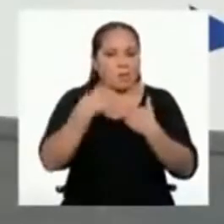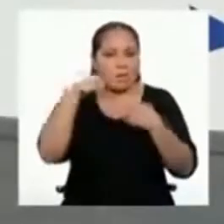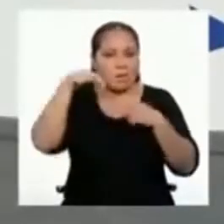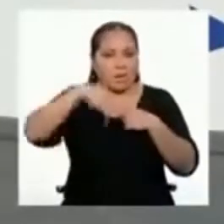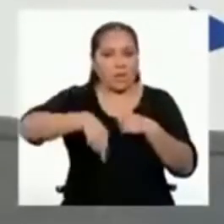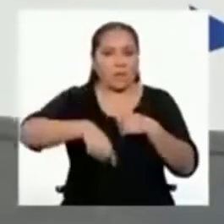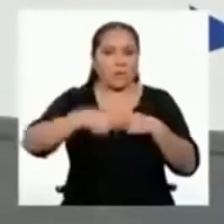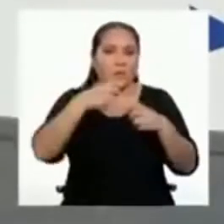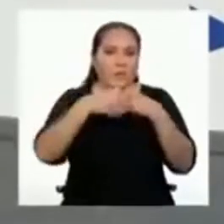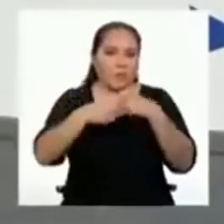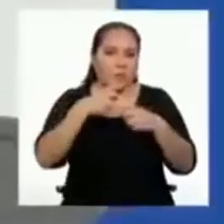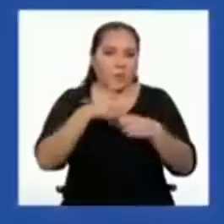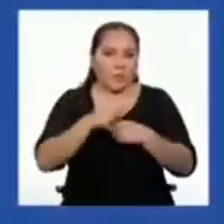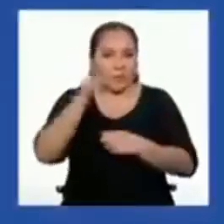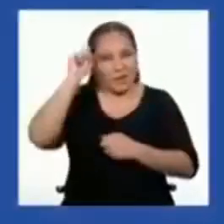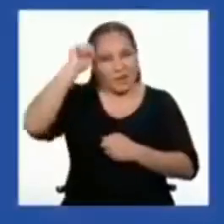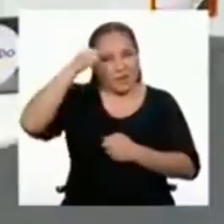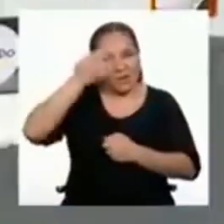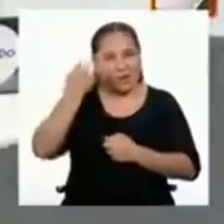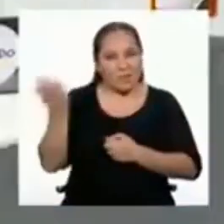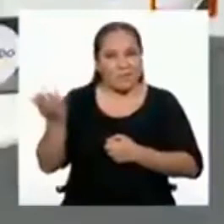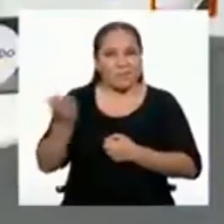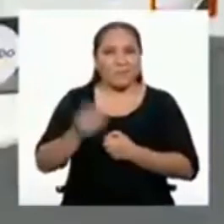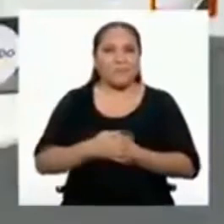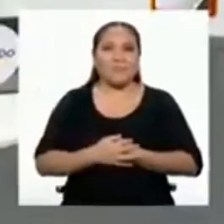situación. ¡Vamos al repaso!